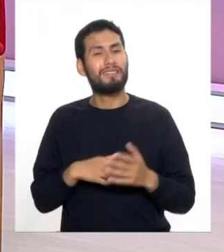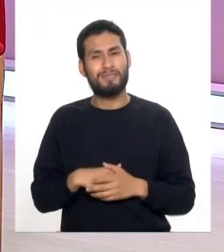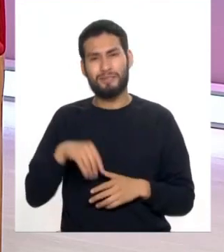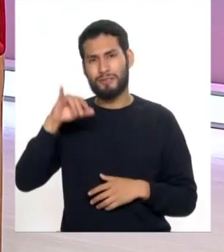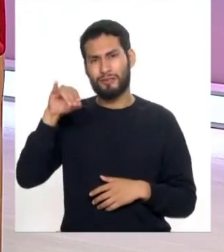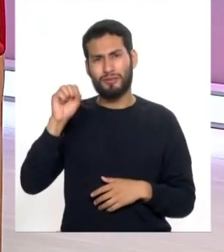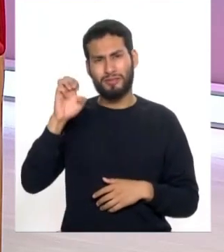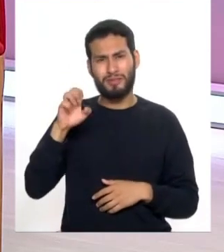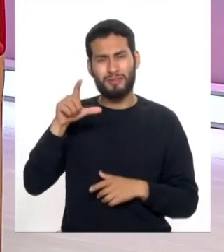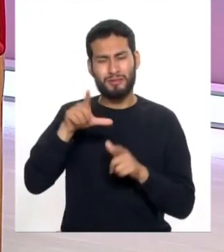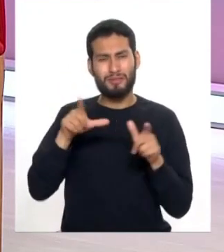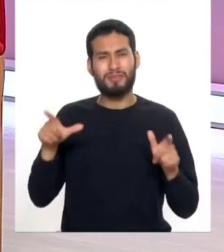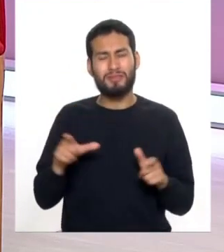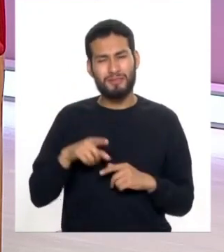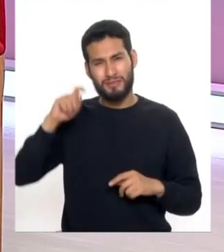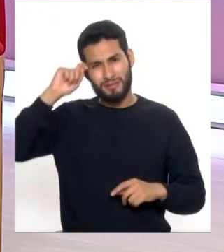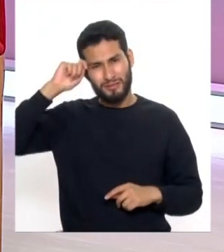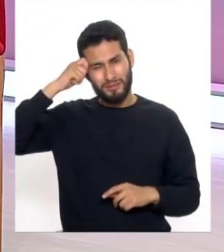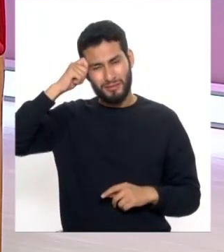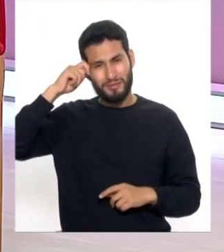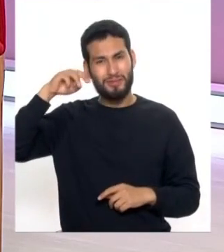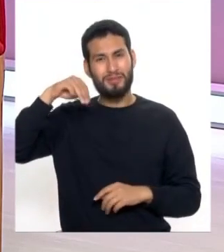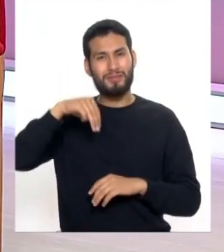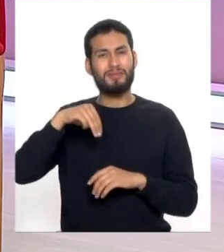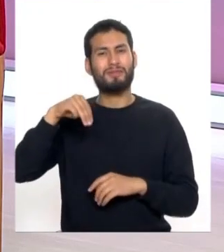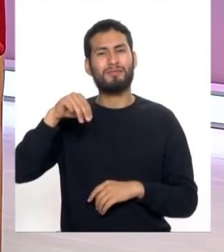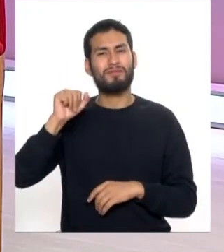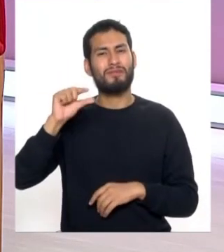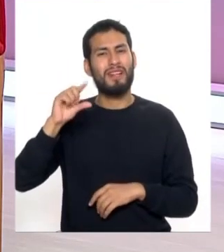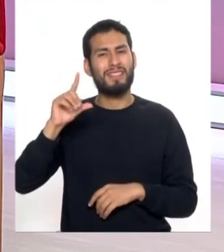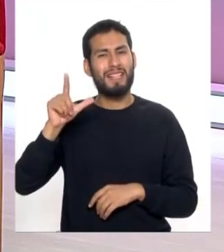José de Magdalena buenos días José ¿cuál es tu consulta?